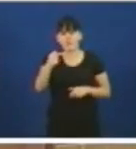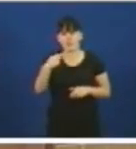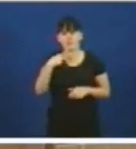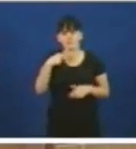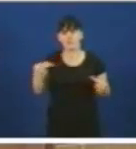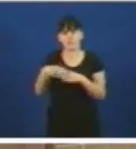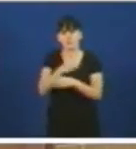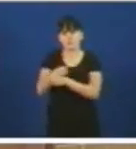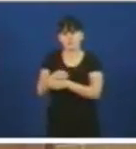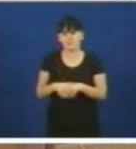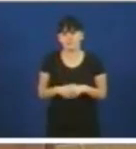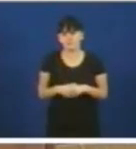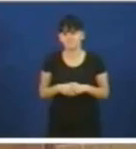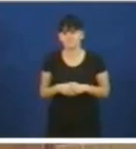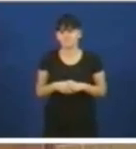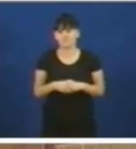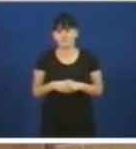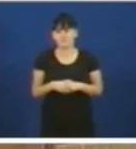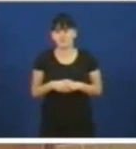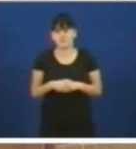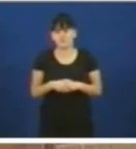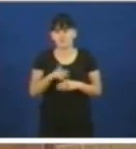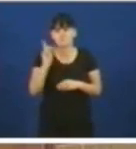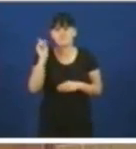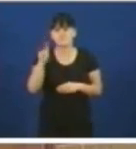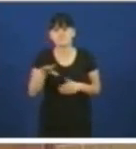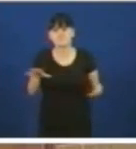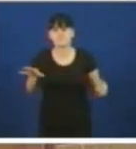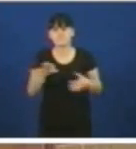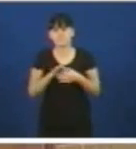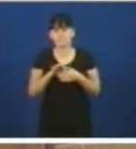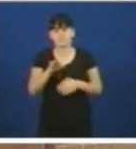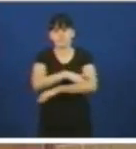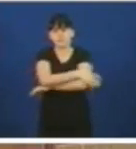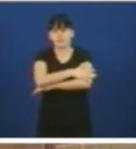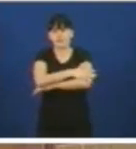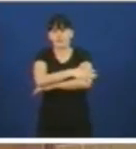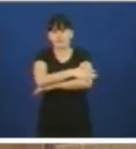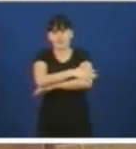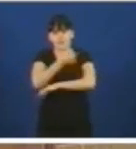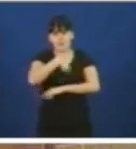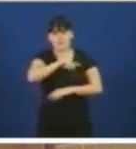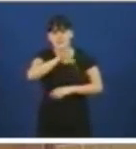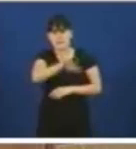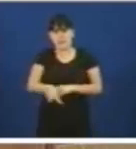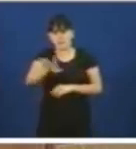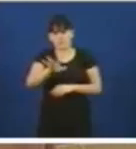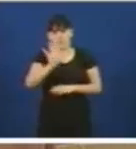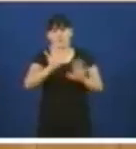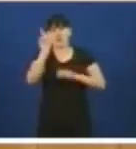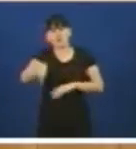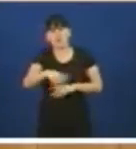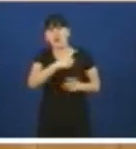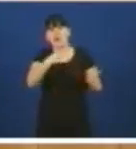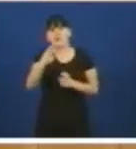tiña tiña compromisos a respeito do Estado pero que tiña tamén compromisos a respeito da Xunta e vou nos repetir por si nos lembra